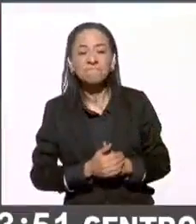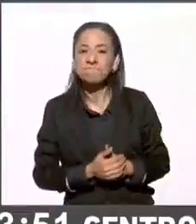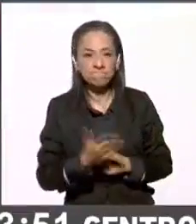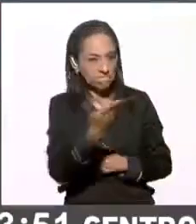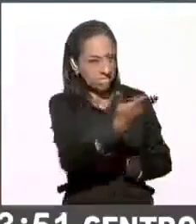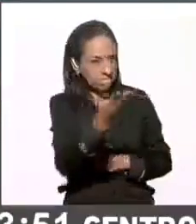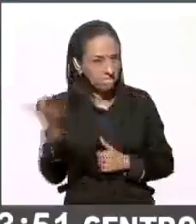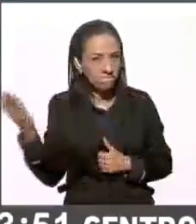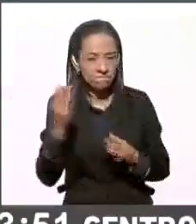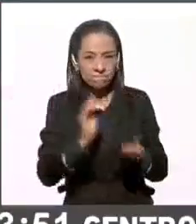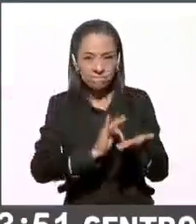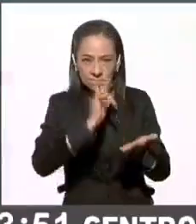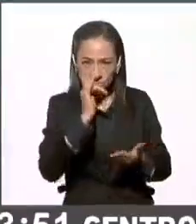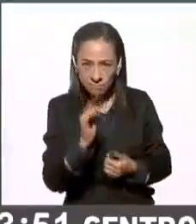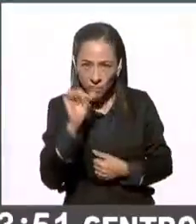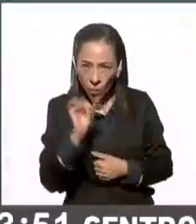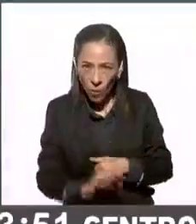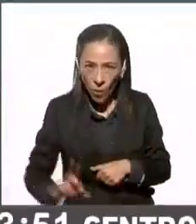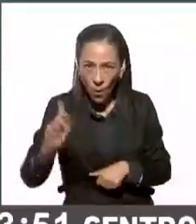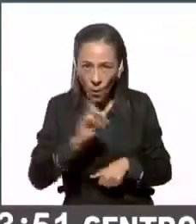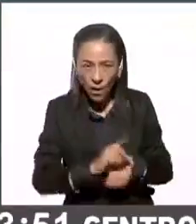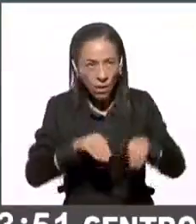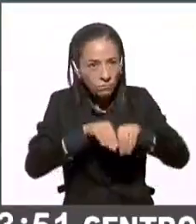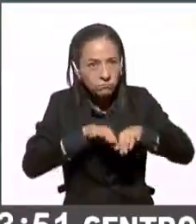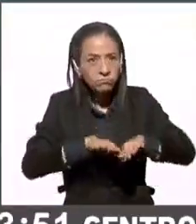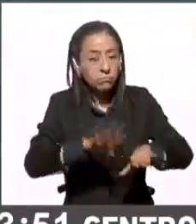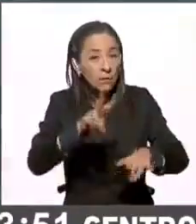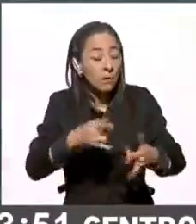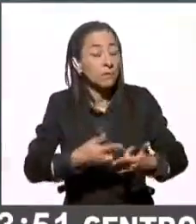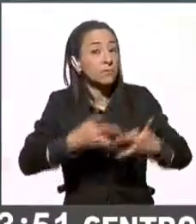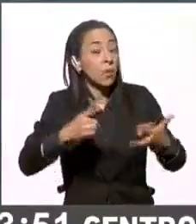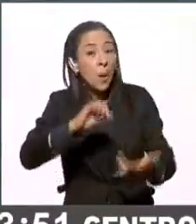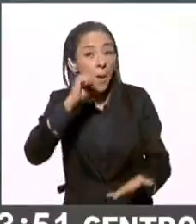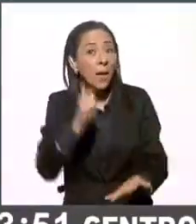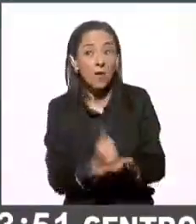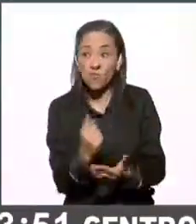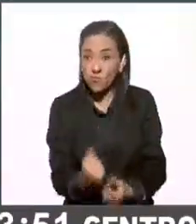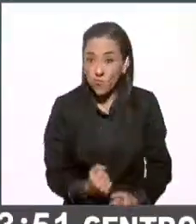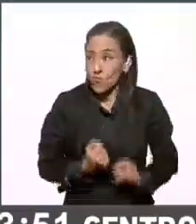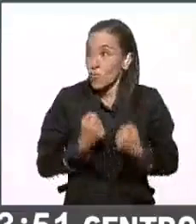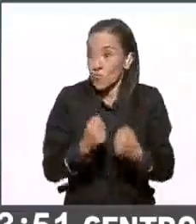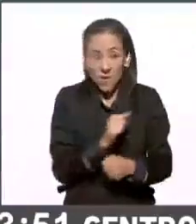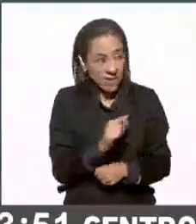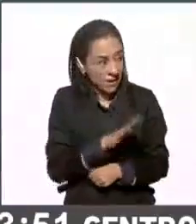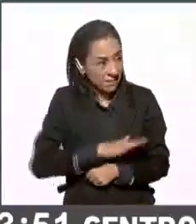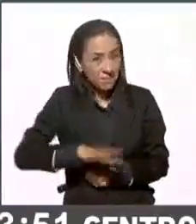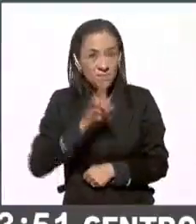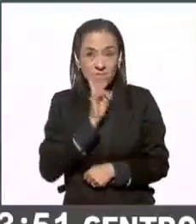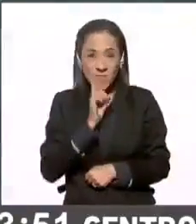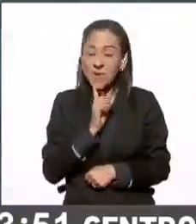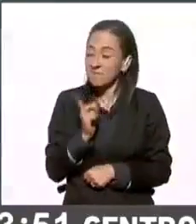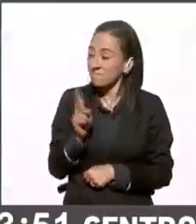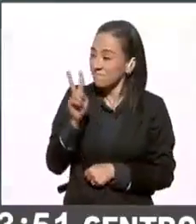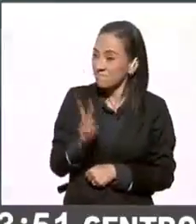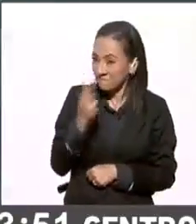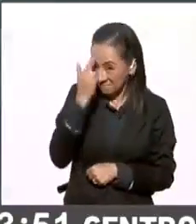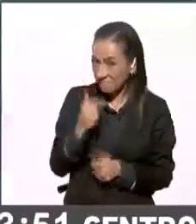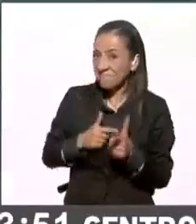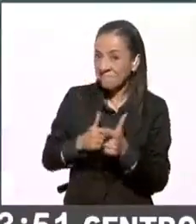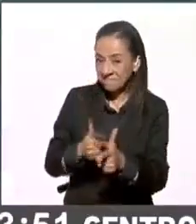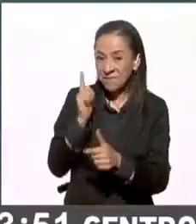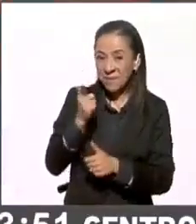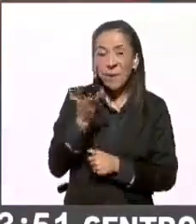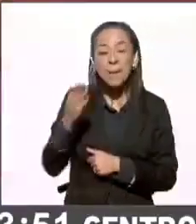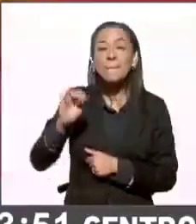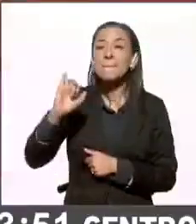ustedes y bueno, pues por esta jornada y esta transmisión histórica que además tiene poder femenino así es y que así siga nos vamos Miguel Arzate muchas